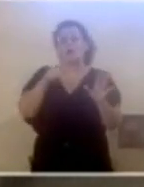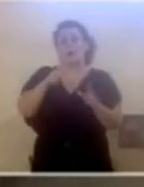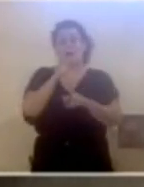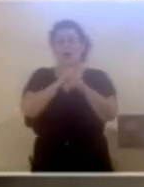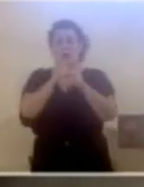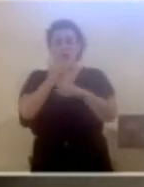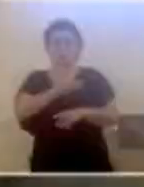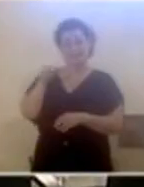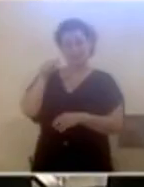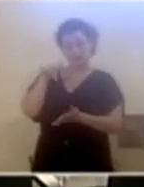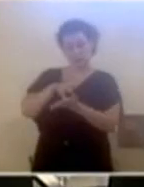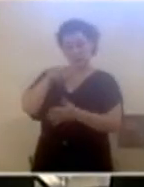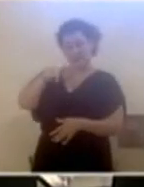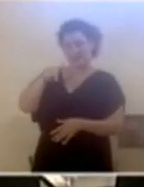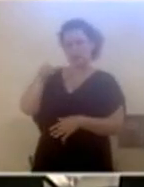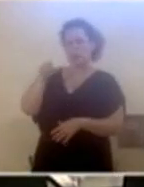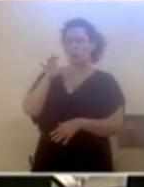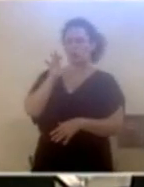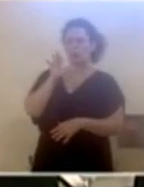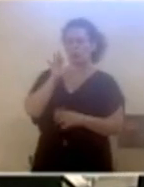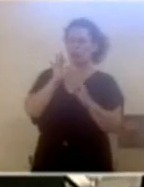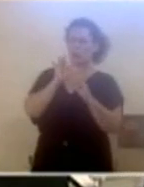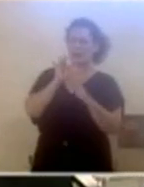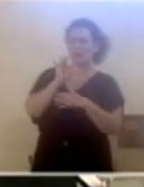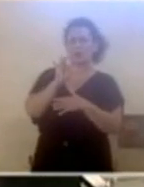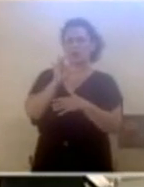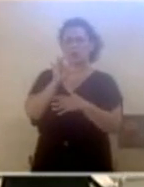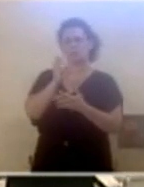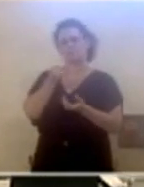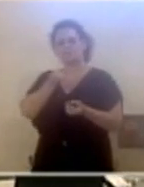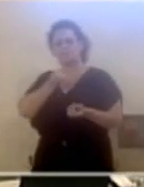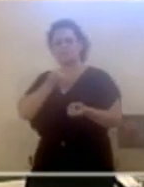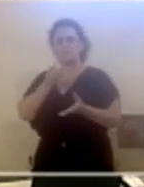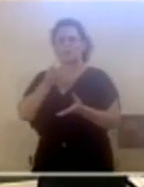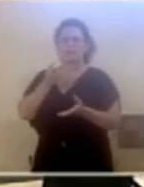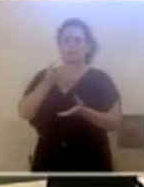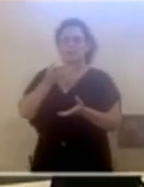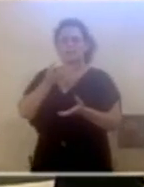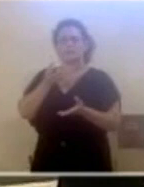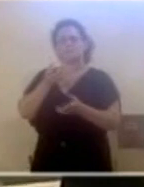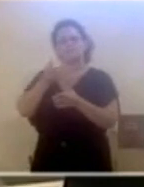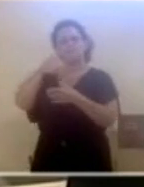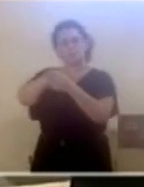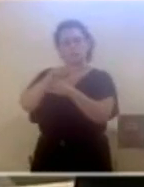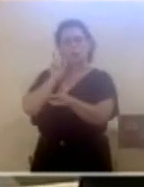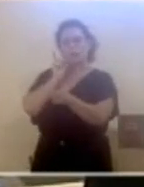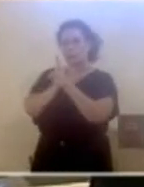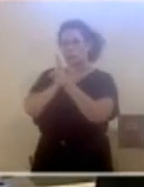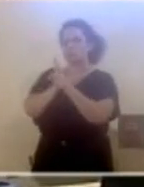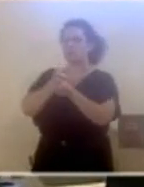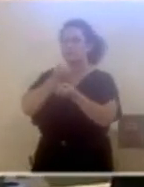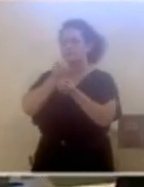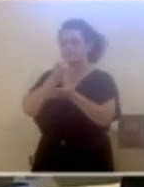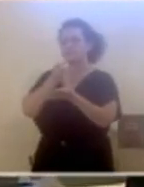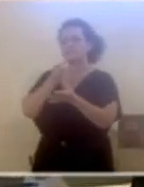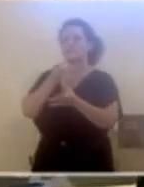ayuntamiento no tiene contacto. Desde el área de familias y participación ciudadana se asegura haber hecho un gran esfuerzo para llegar a un acuerdo